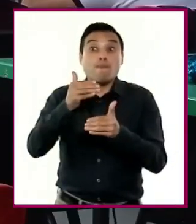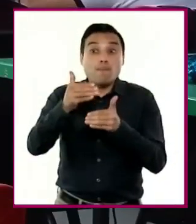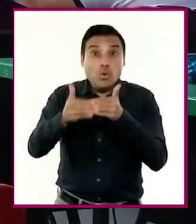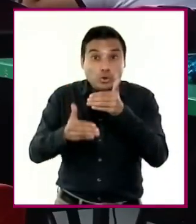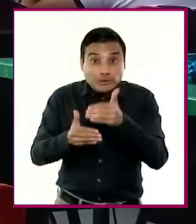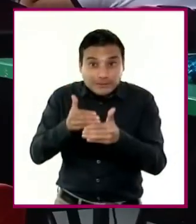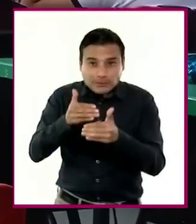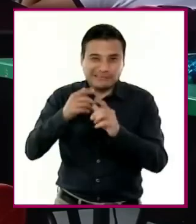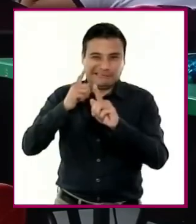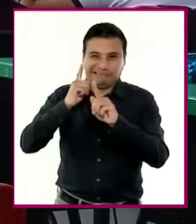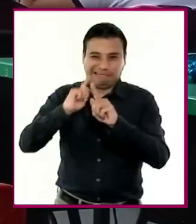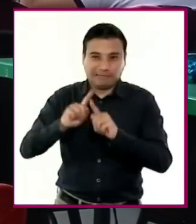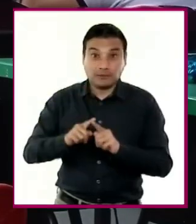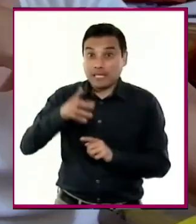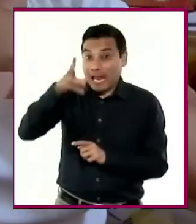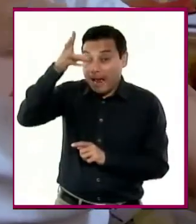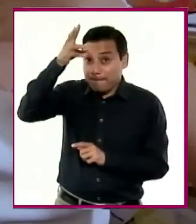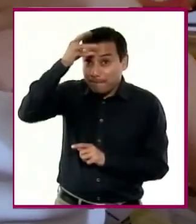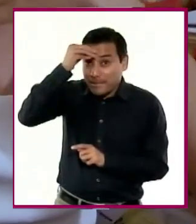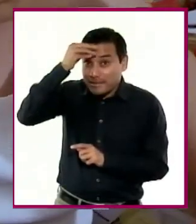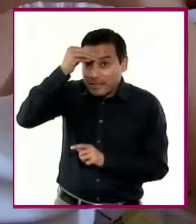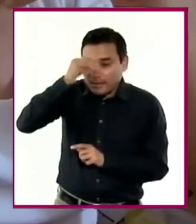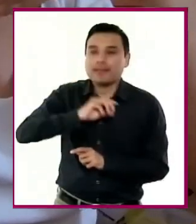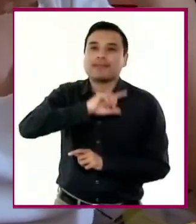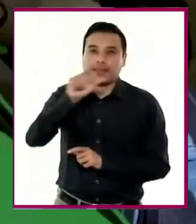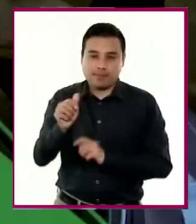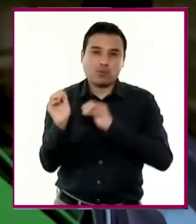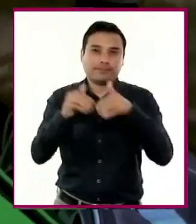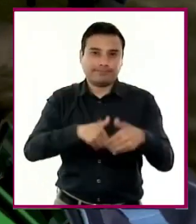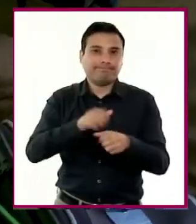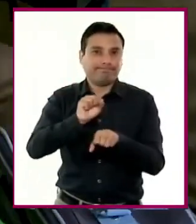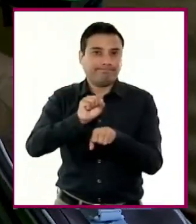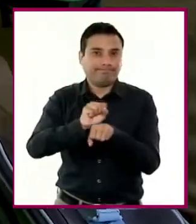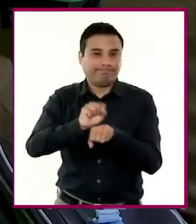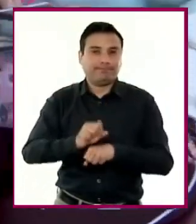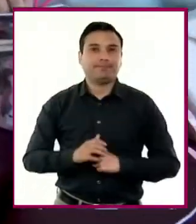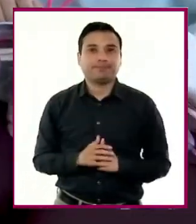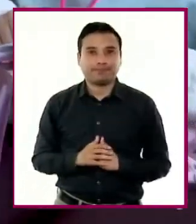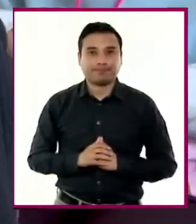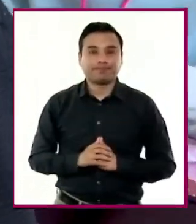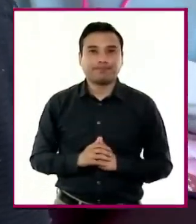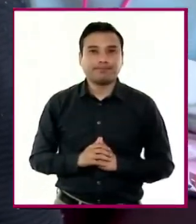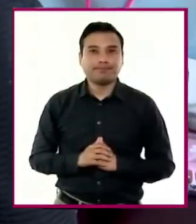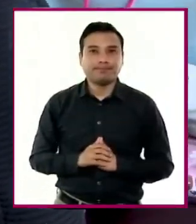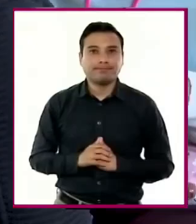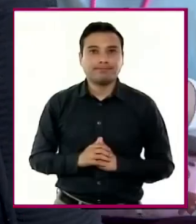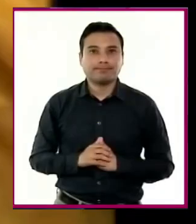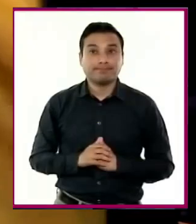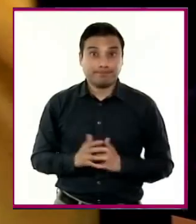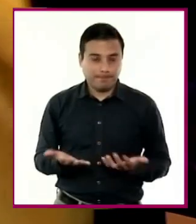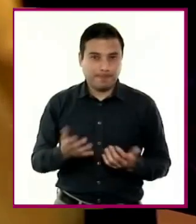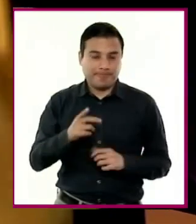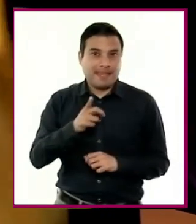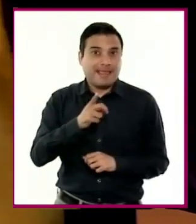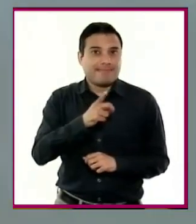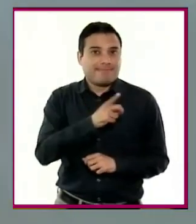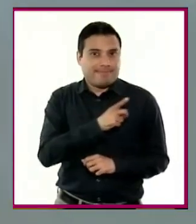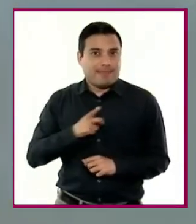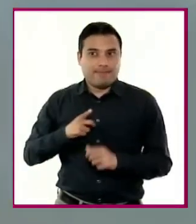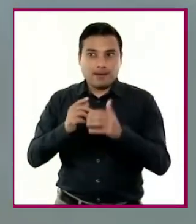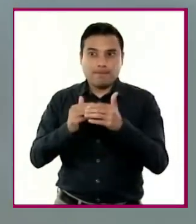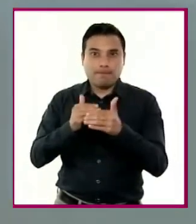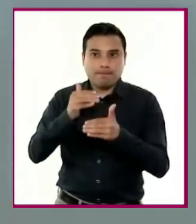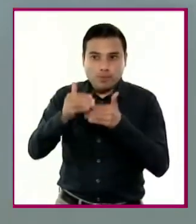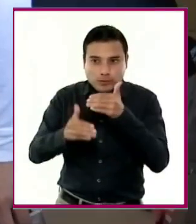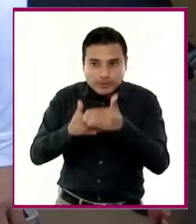para la fase 6, de manera que se amplía el desarrollo de procesos científicos y